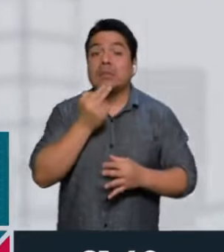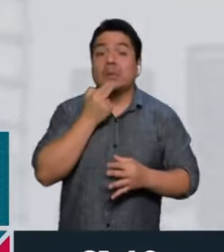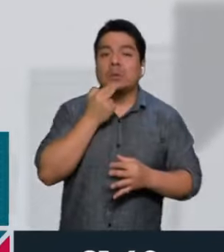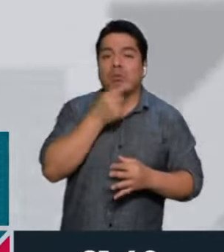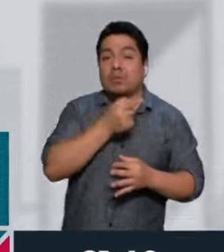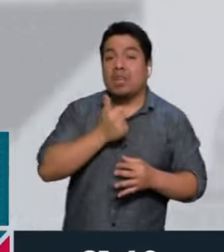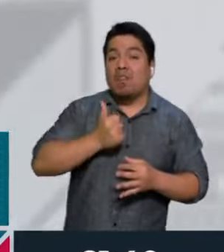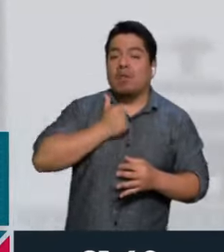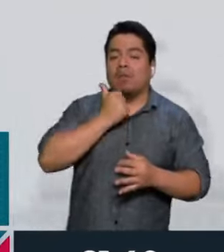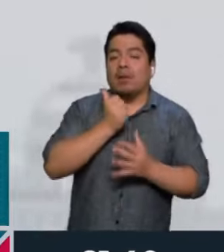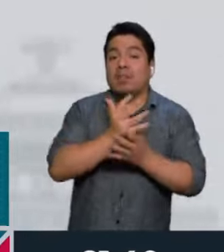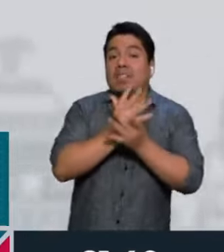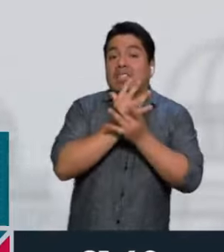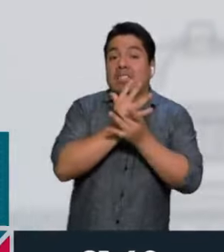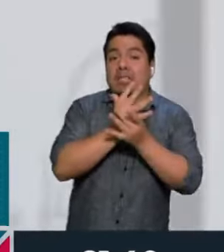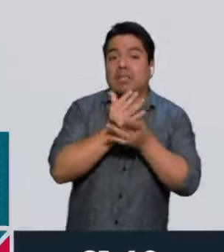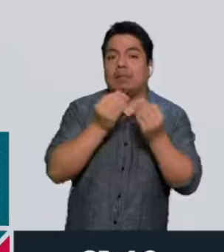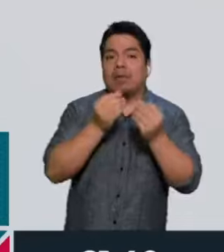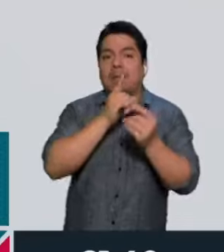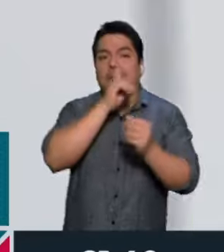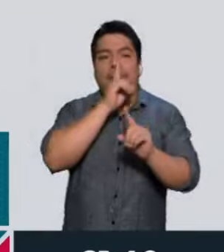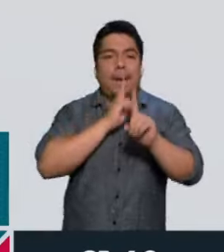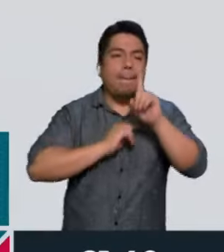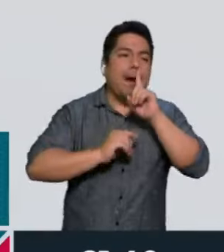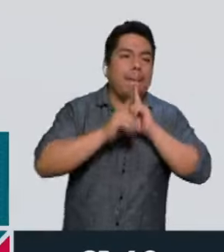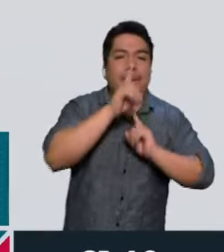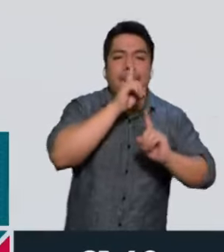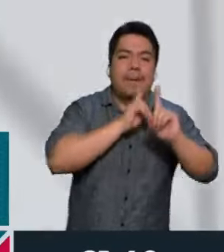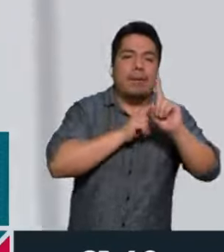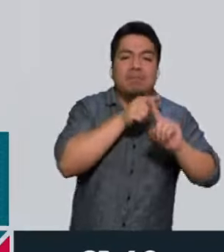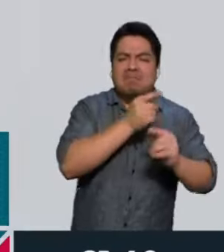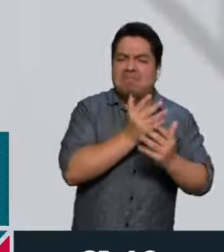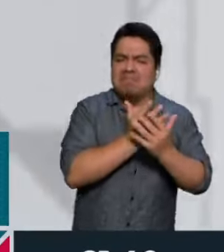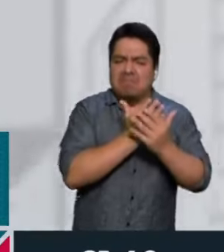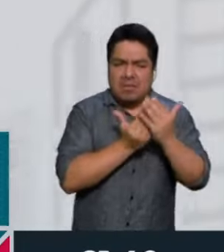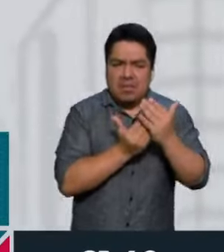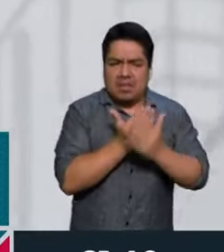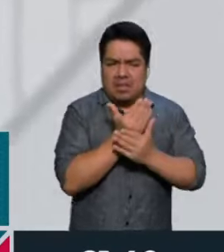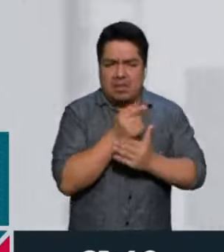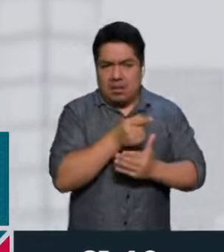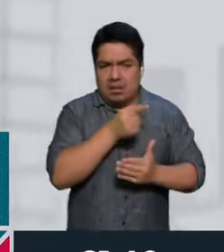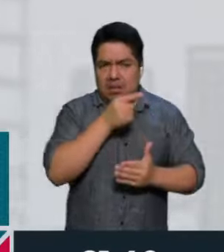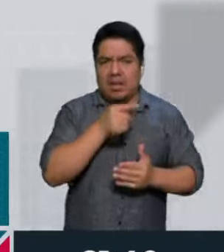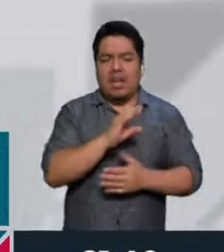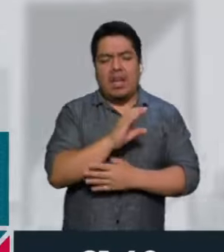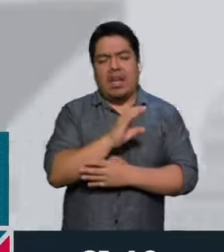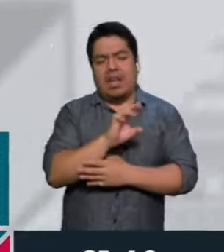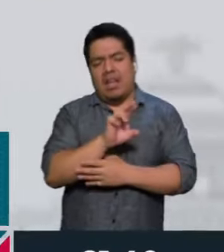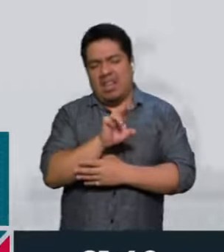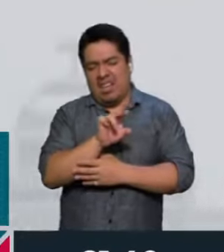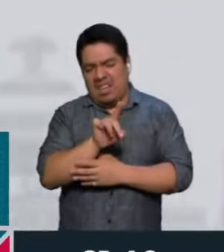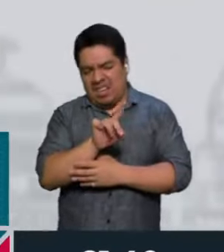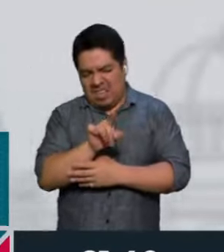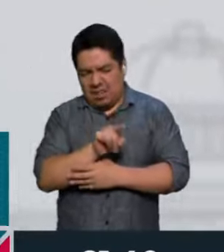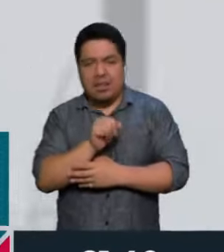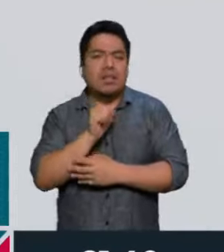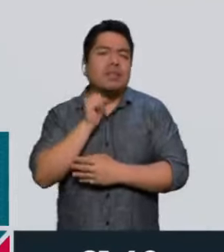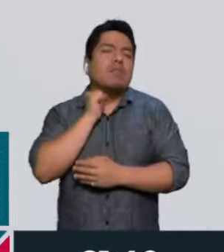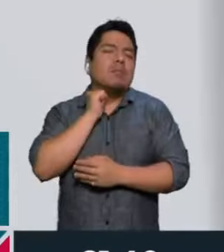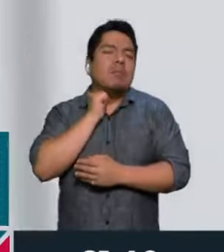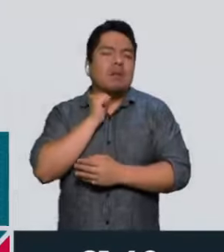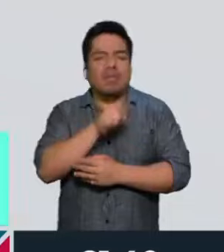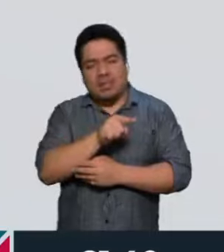Mira, si están diciendo tal cantidad de mentiras los republicanos, hoy en la mañana yo oía a Cruz, este senador por